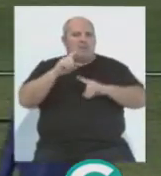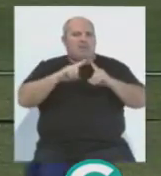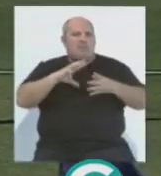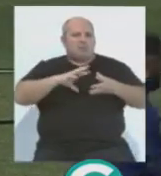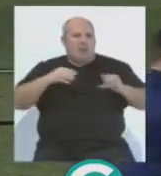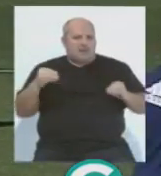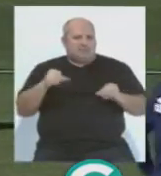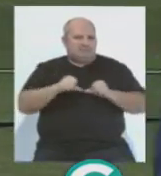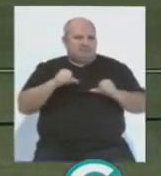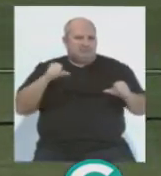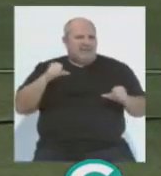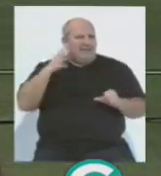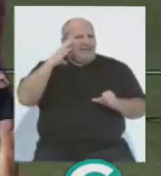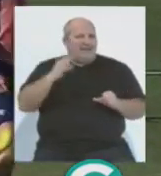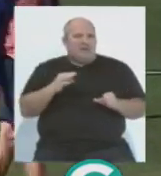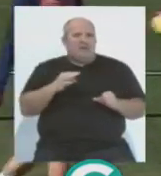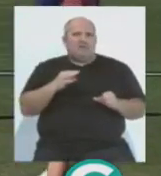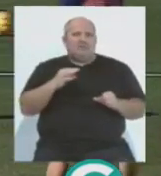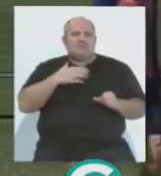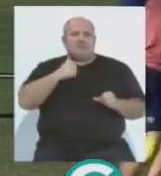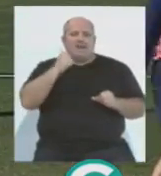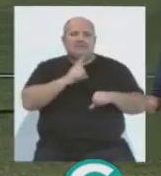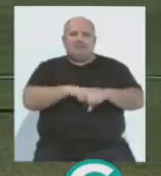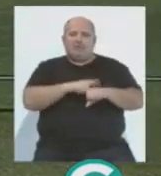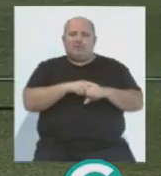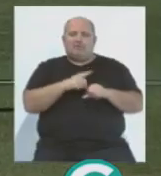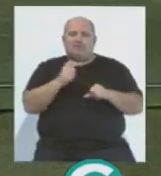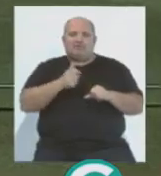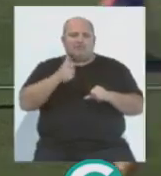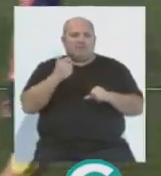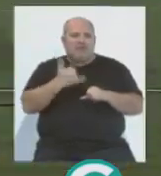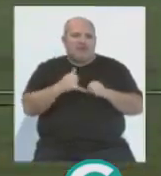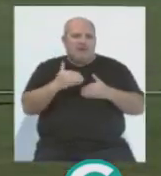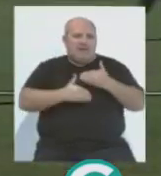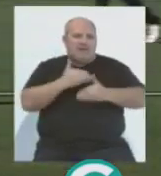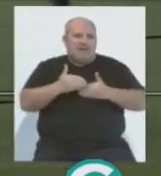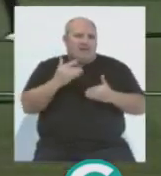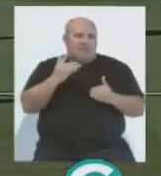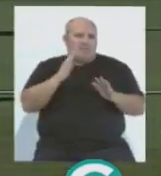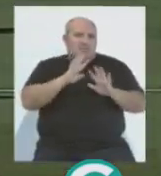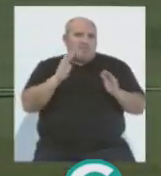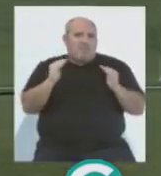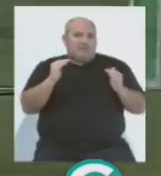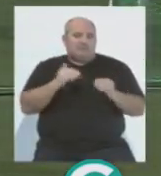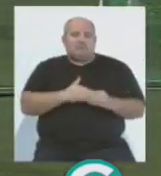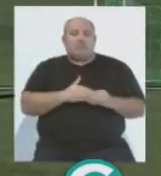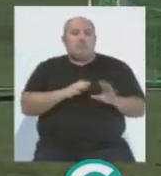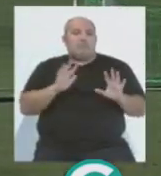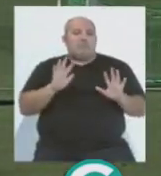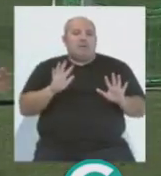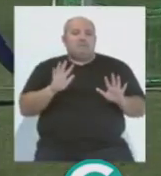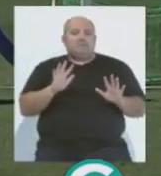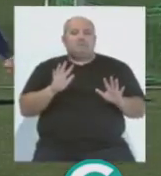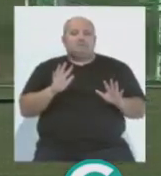musculares que creo que no hubo más tiempo de lo que se esperaba en un primer momento, pero